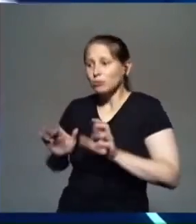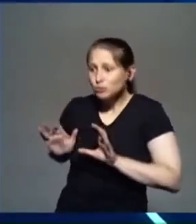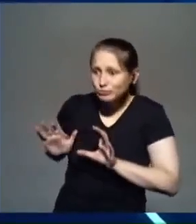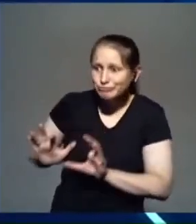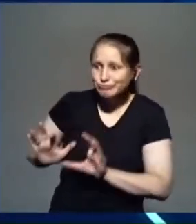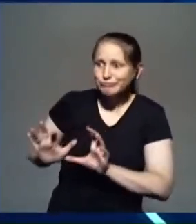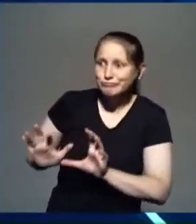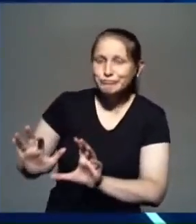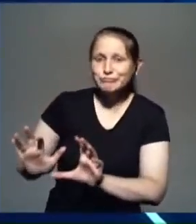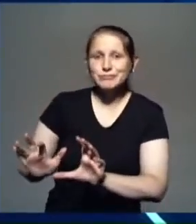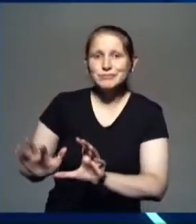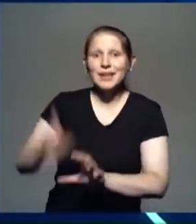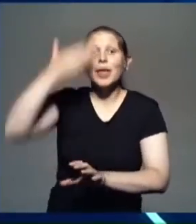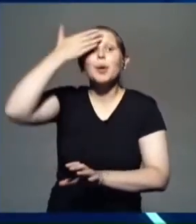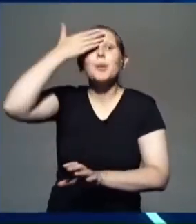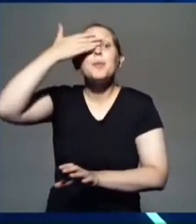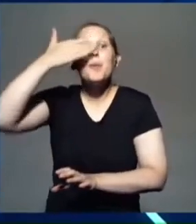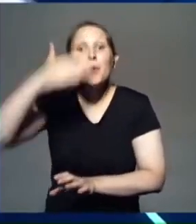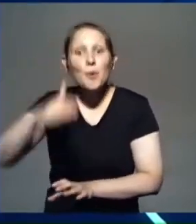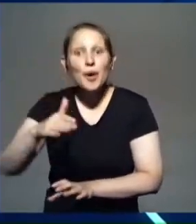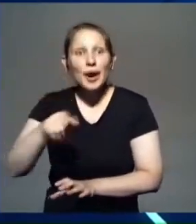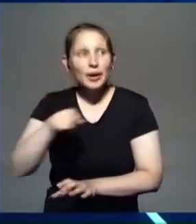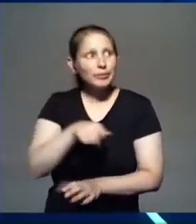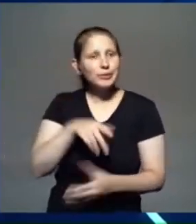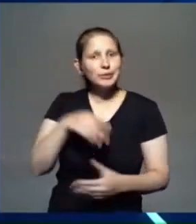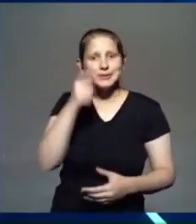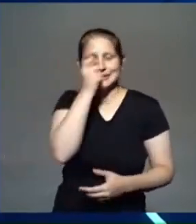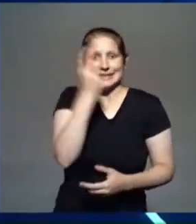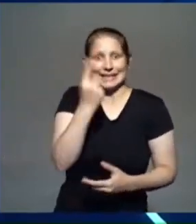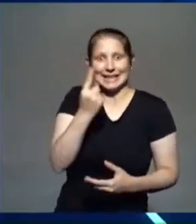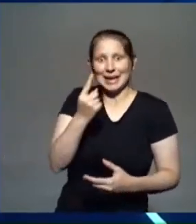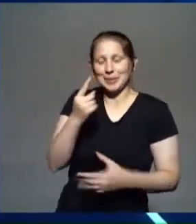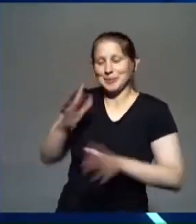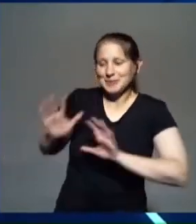Y después que le des una mano, espero que no se vaya.